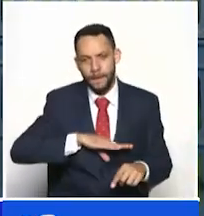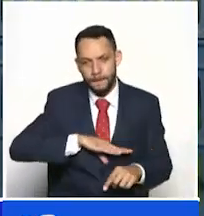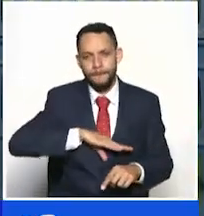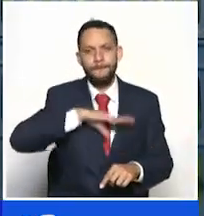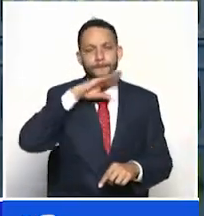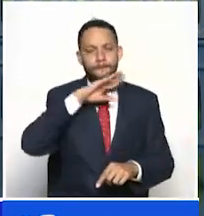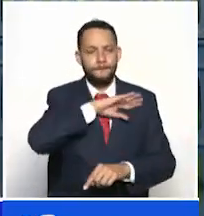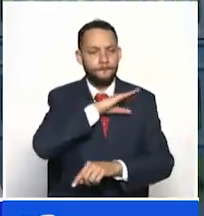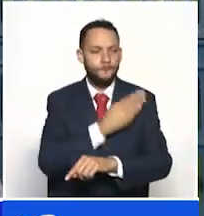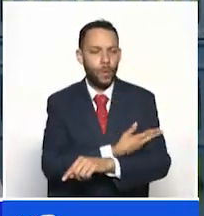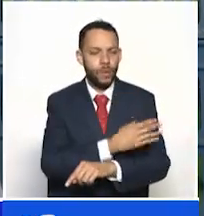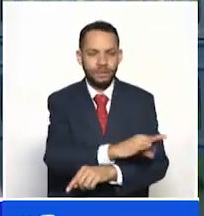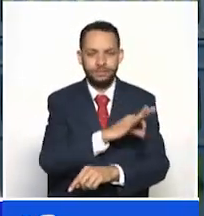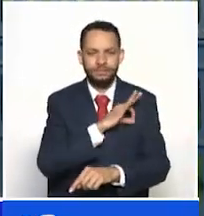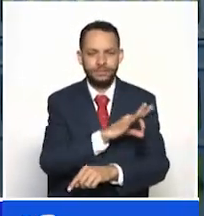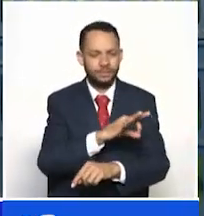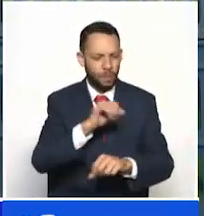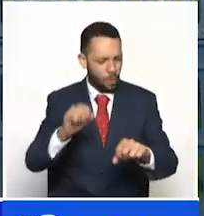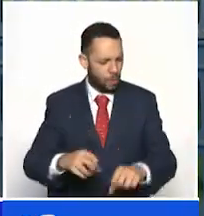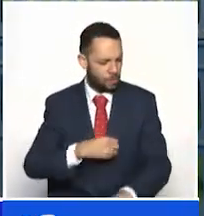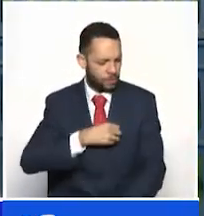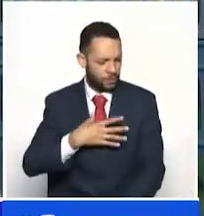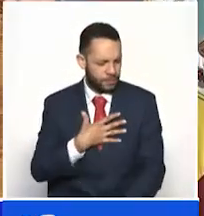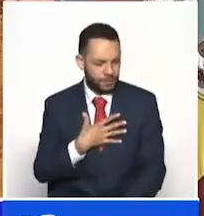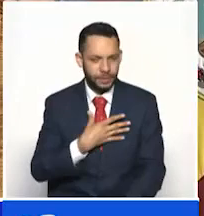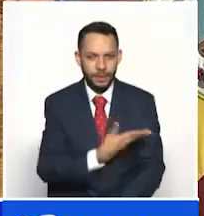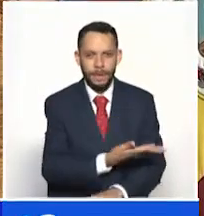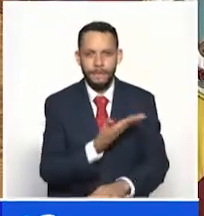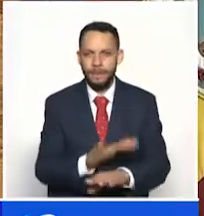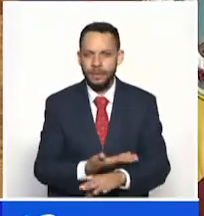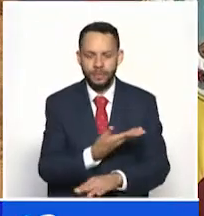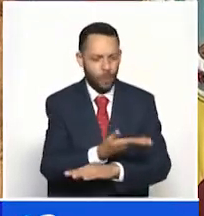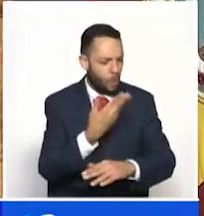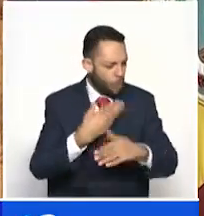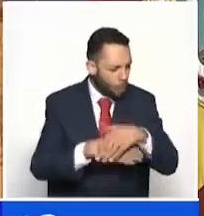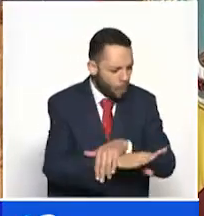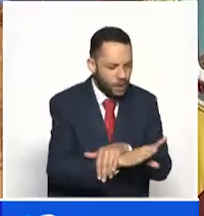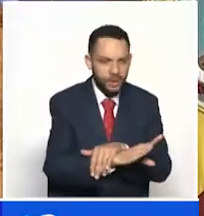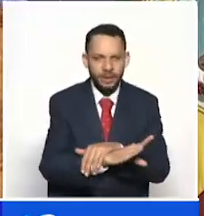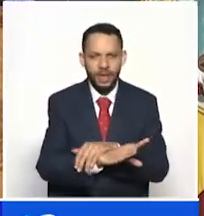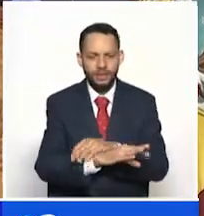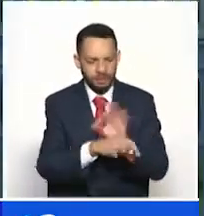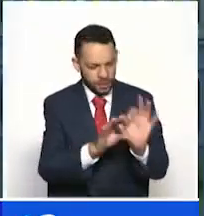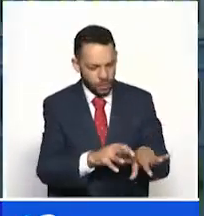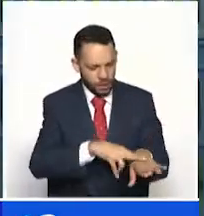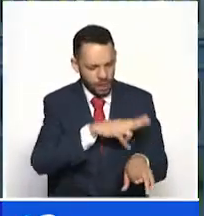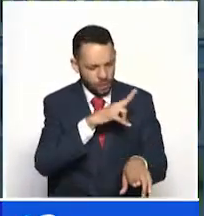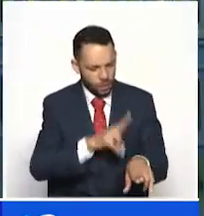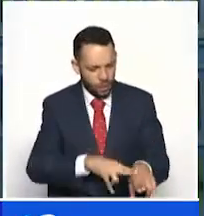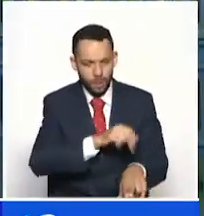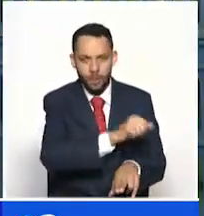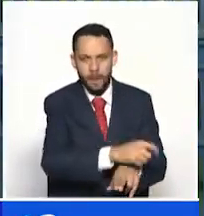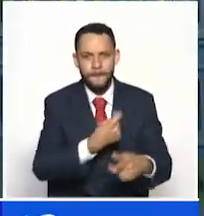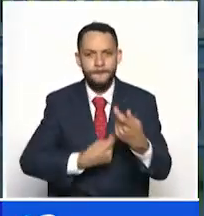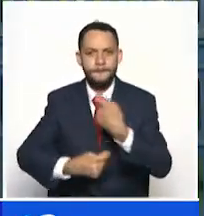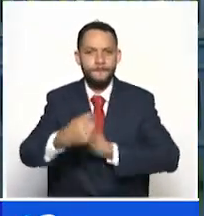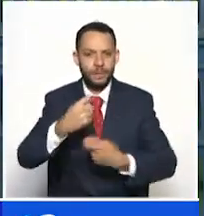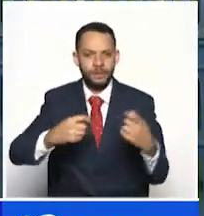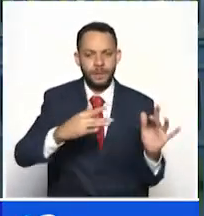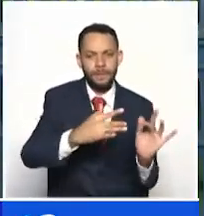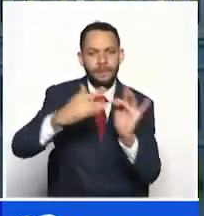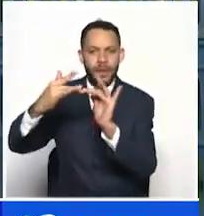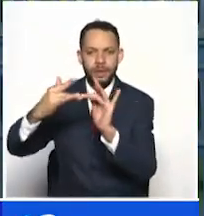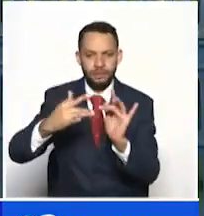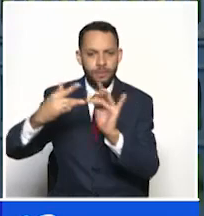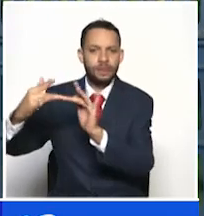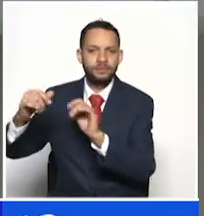nos permite tener producto fresco almacenado para entregar al consumidor final en